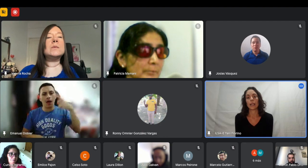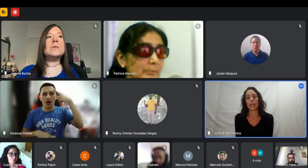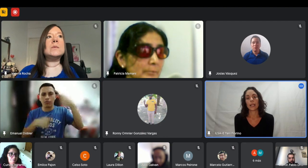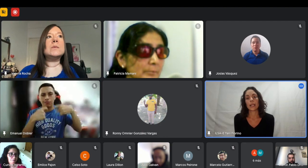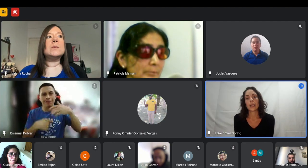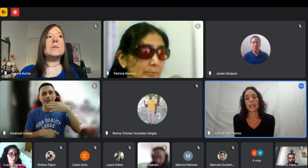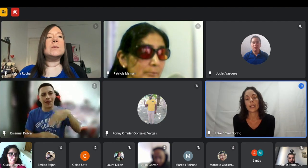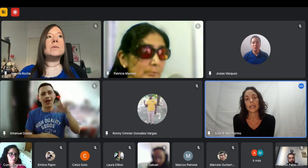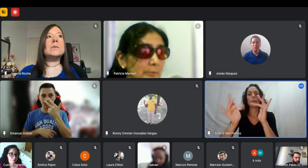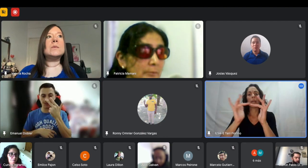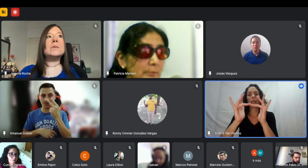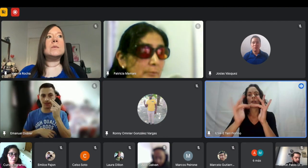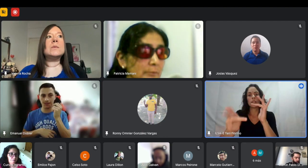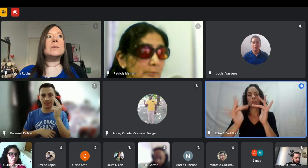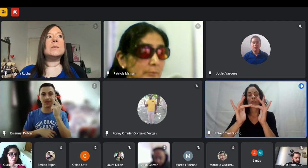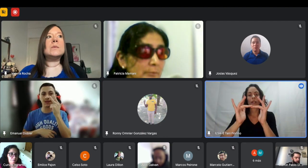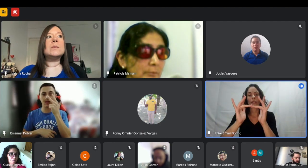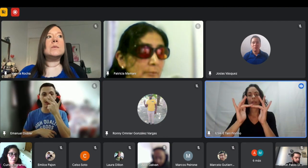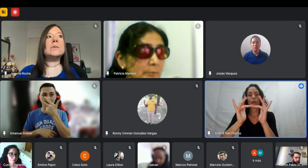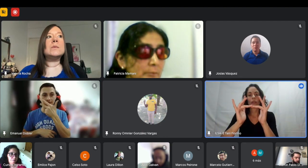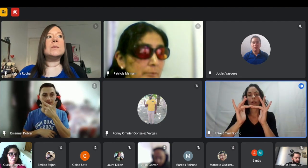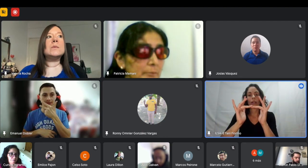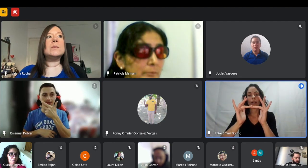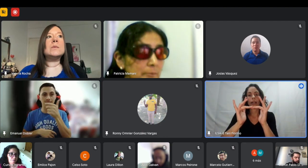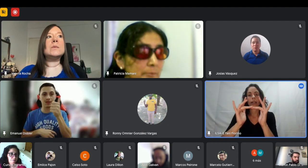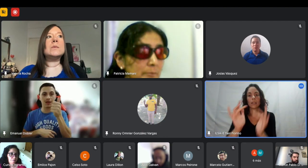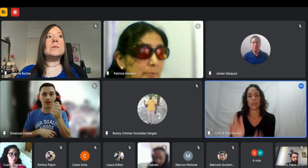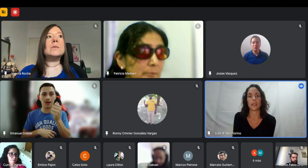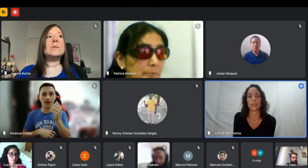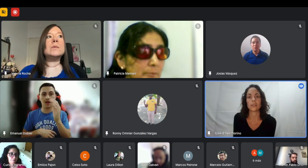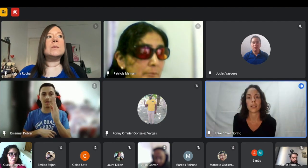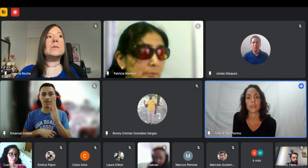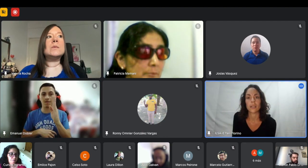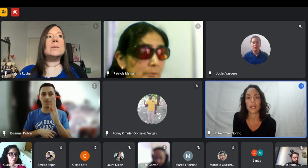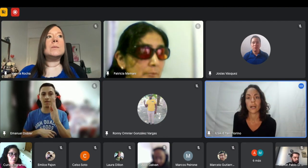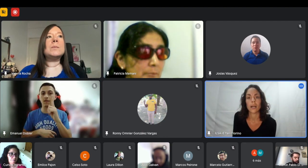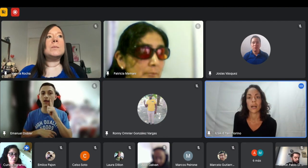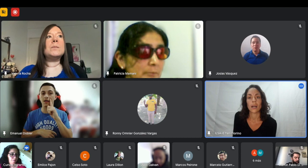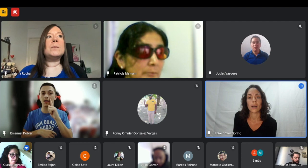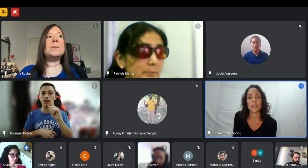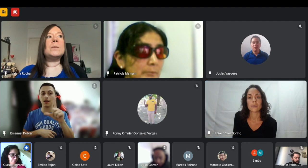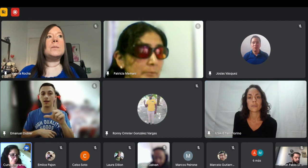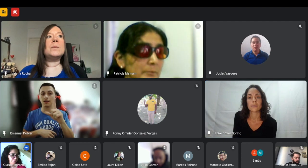que perdón estoy diciendo que se me cortó el internet